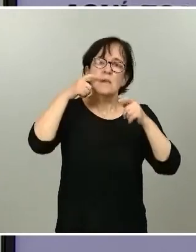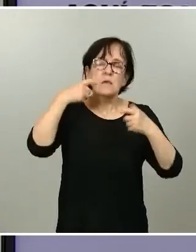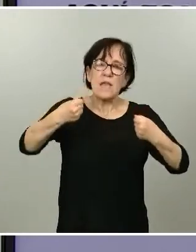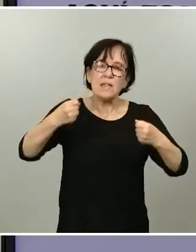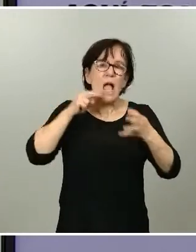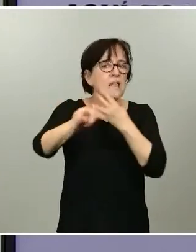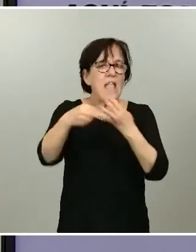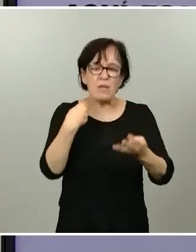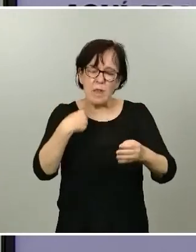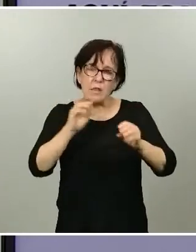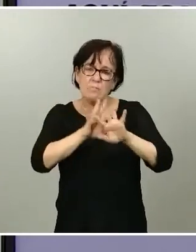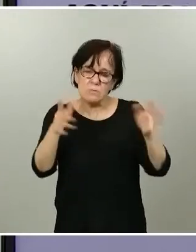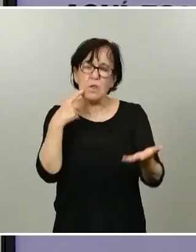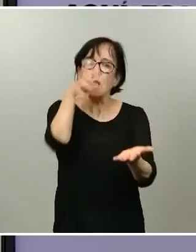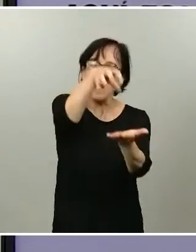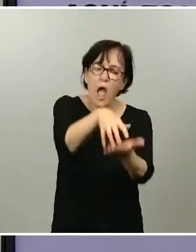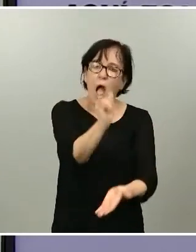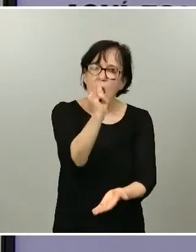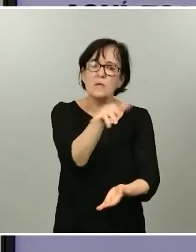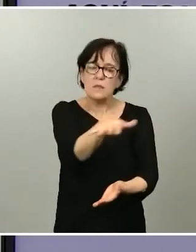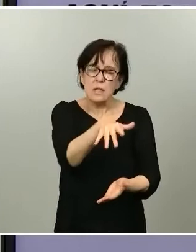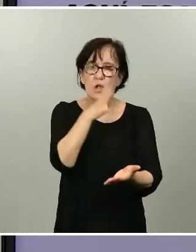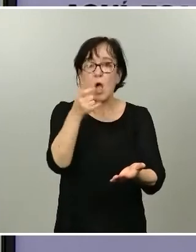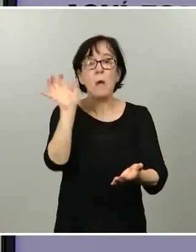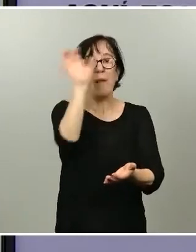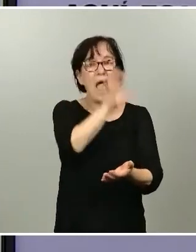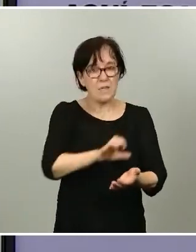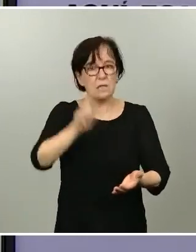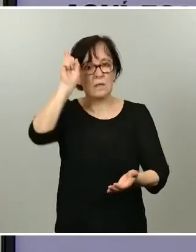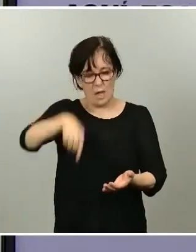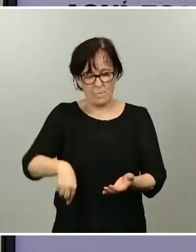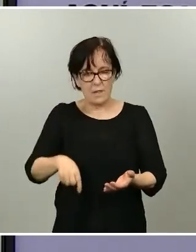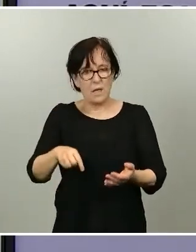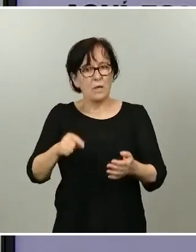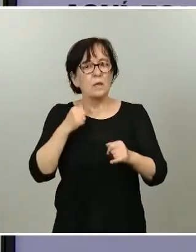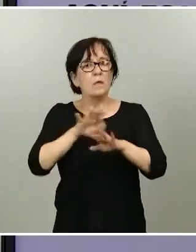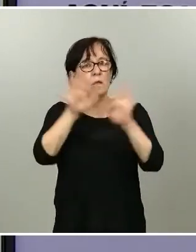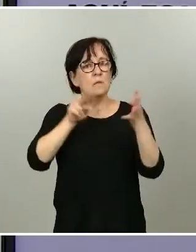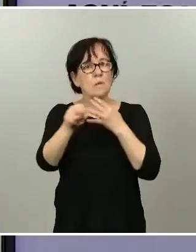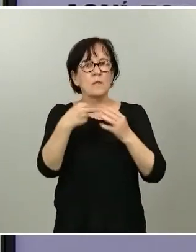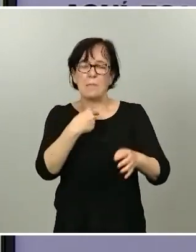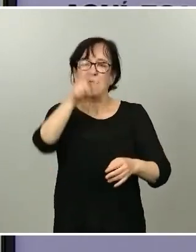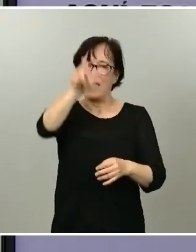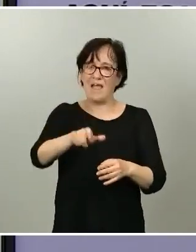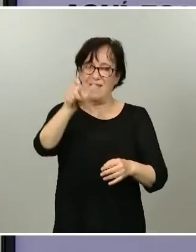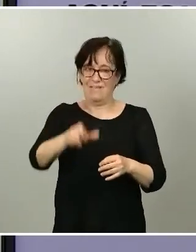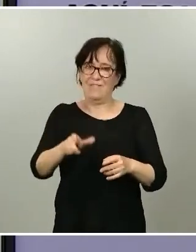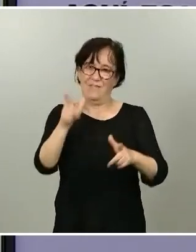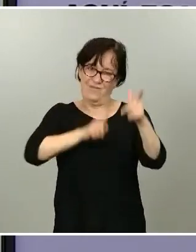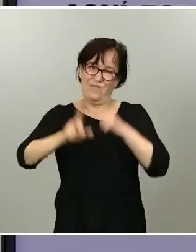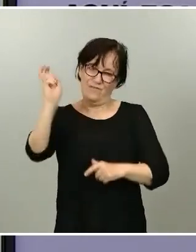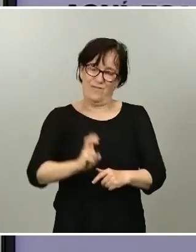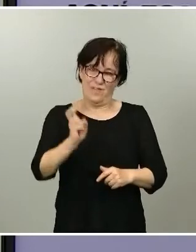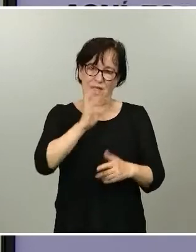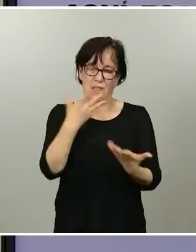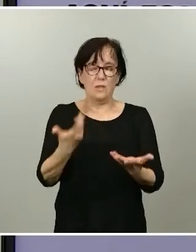lugar, un enfoque coordinado y por regiones. El virus no conoce de fronteras y, por eso, es preferible que las